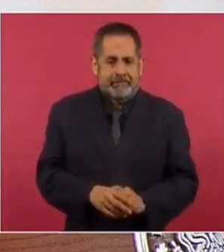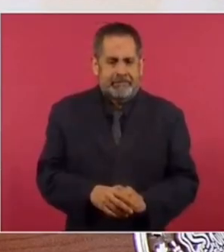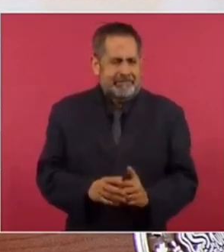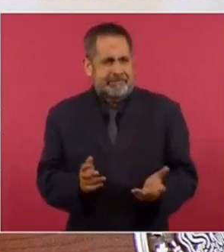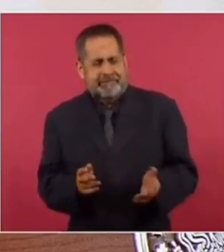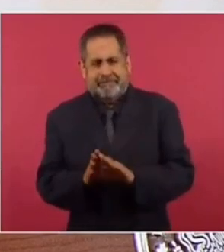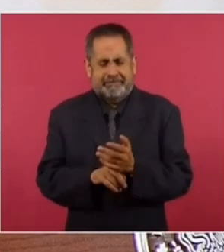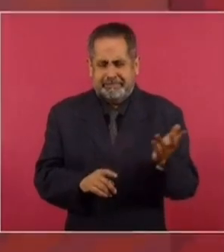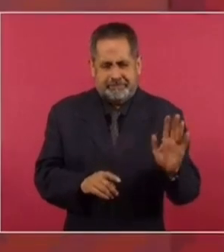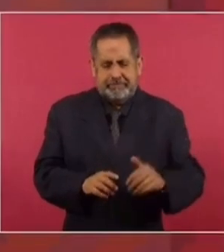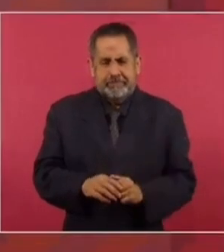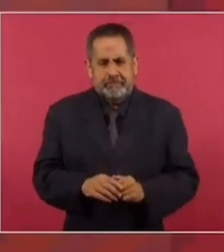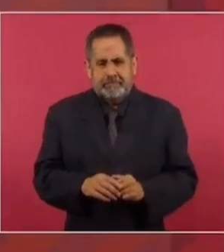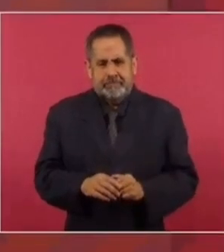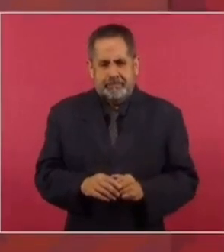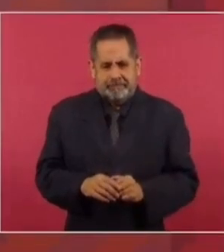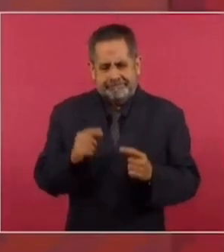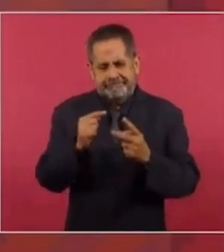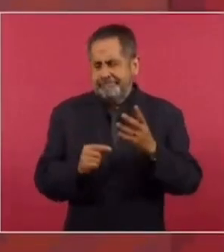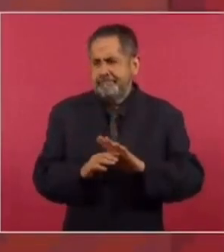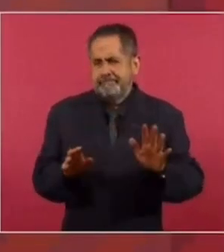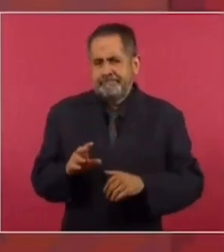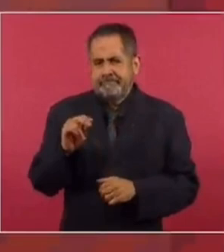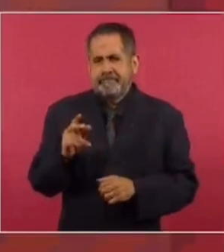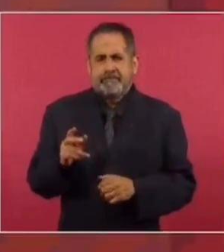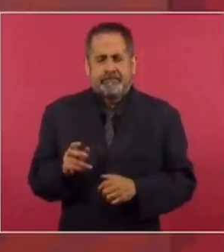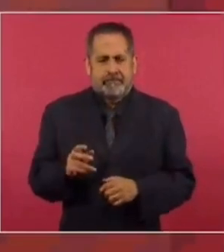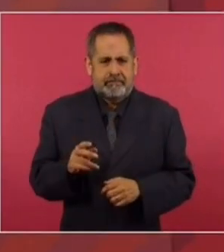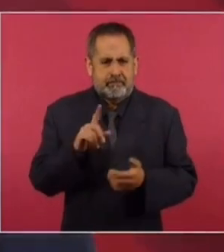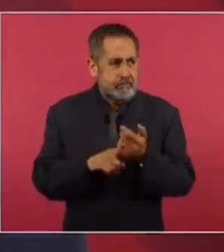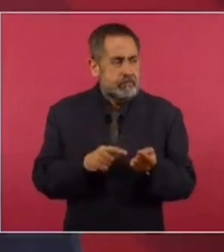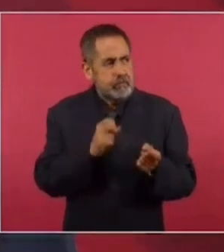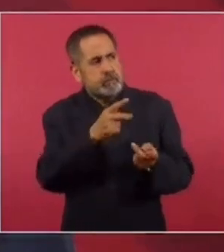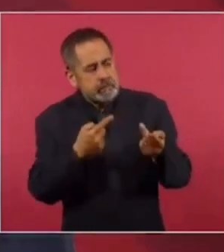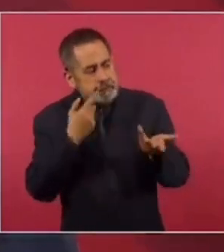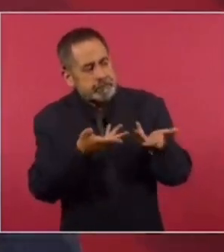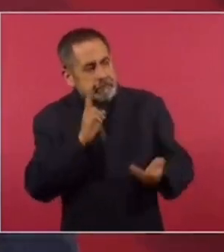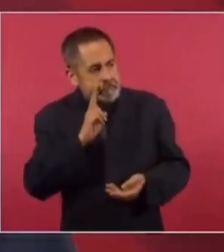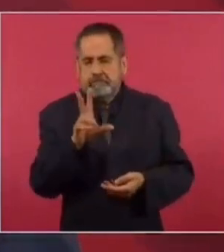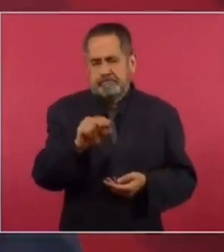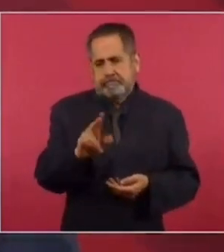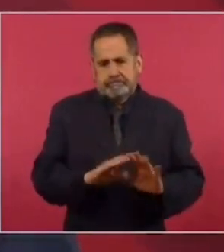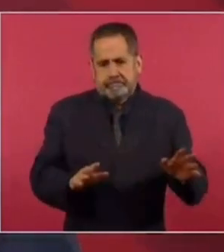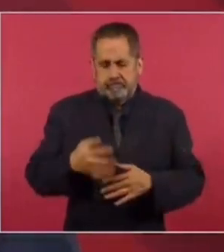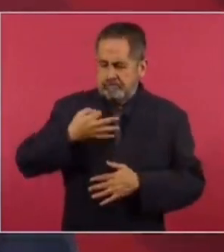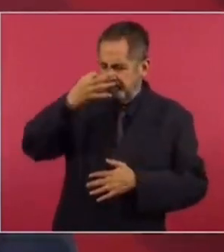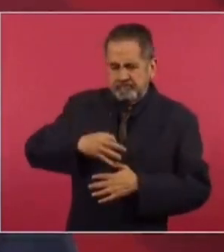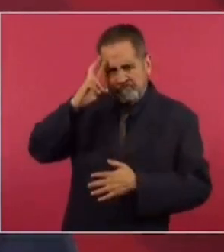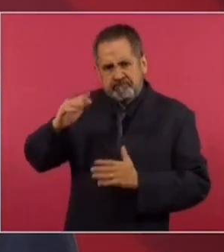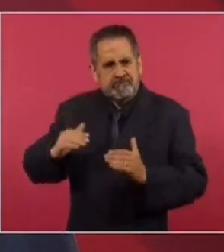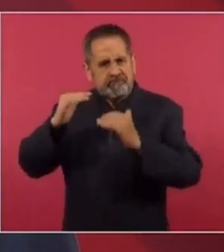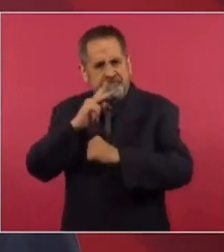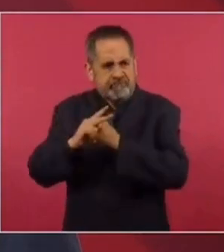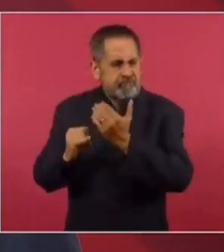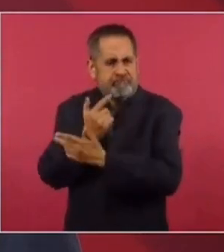Entonces, hay cosas que no se negocian, la dignidad, la soberanía,